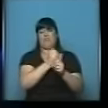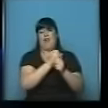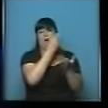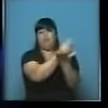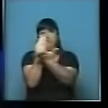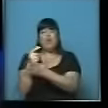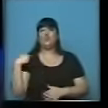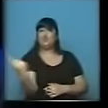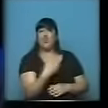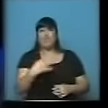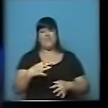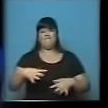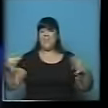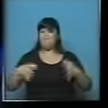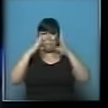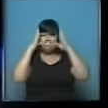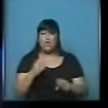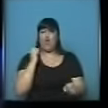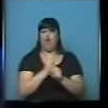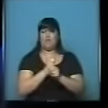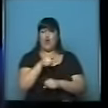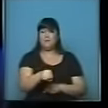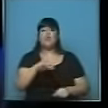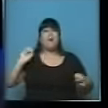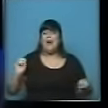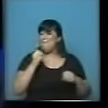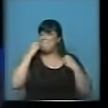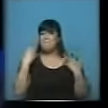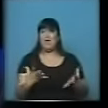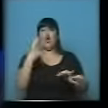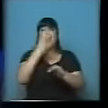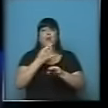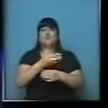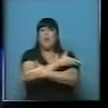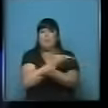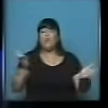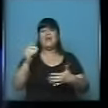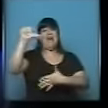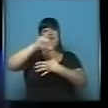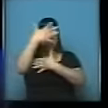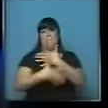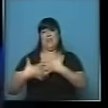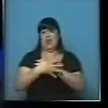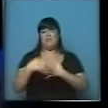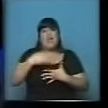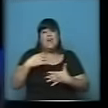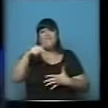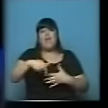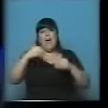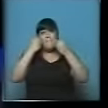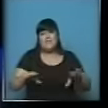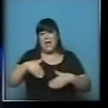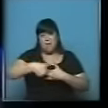comprometamos, la comunidad entera, a tener la mejor educación pública de América Latina. Es una tarea que tenemos que comenzar,